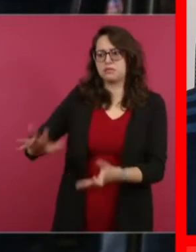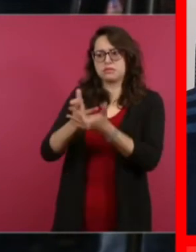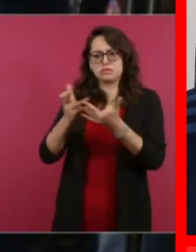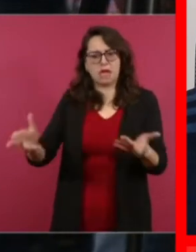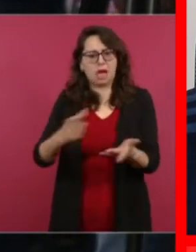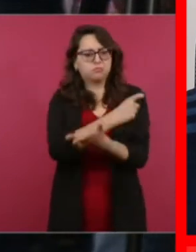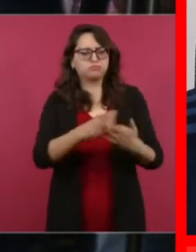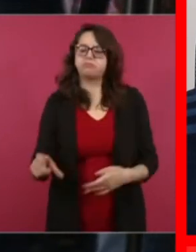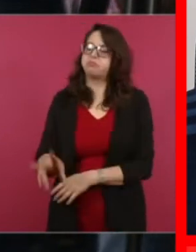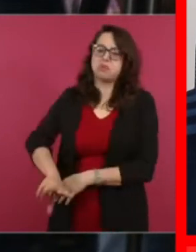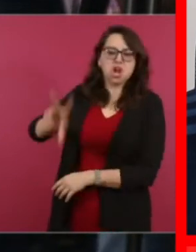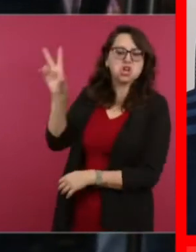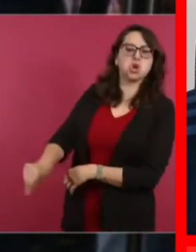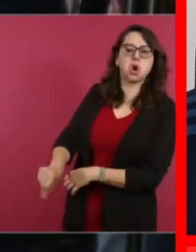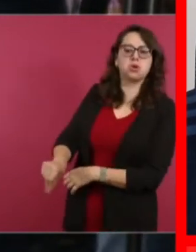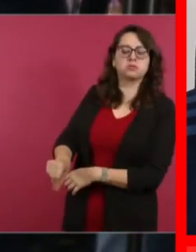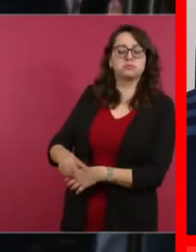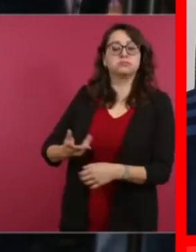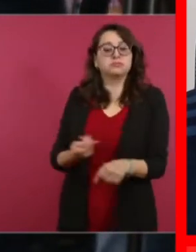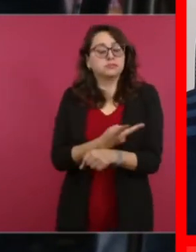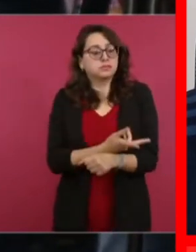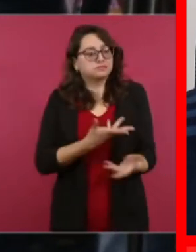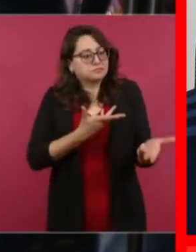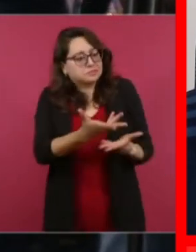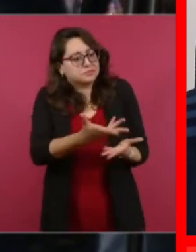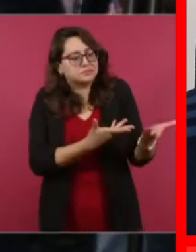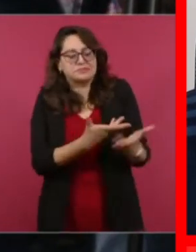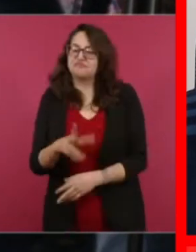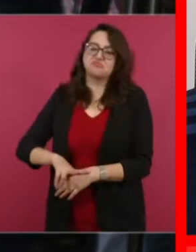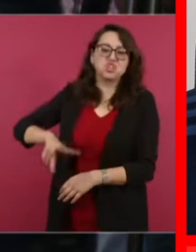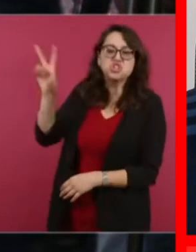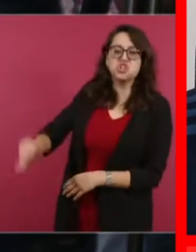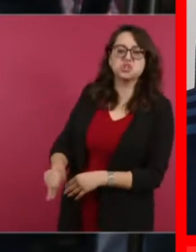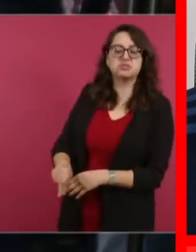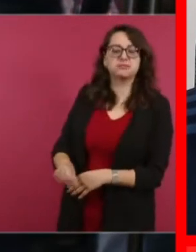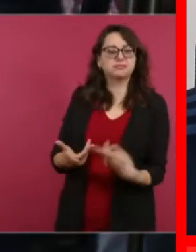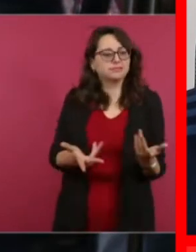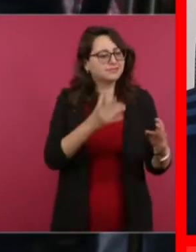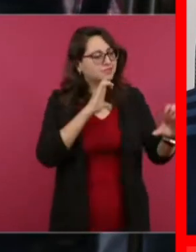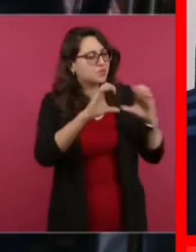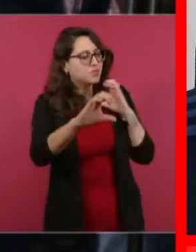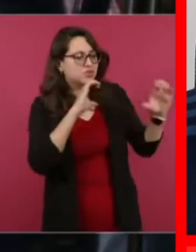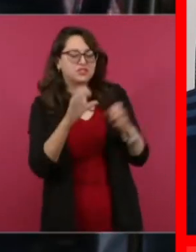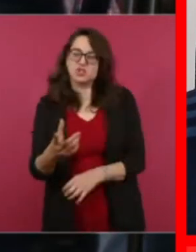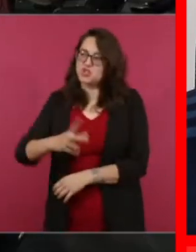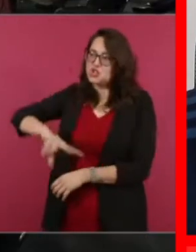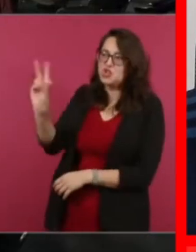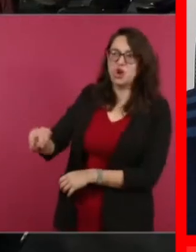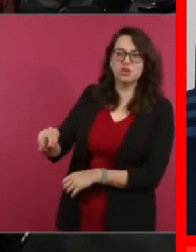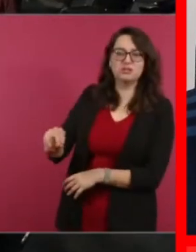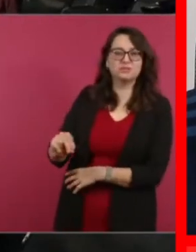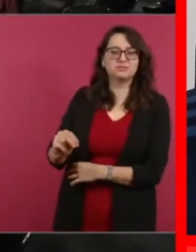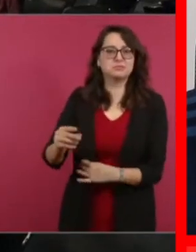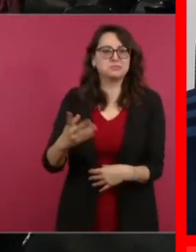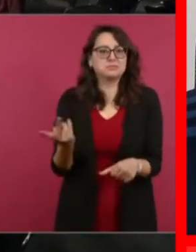saqueando piedra caliza para llevarla a Estados Unidos y construir carreteras, y de esto amigos